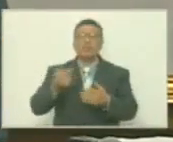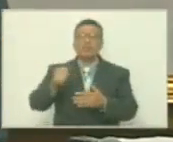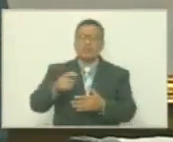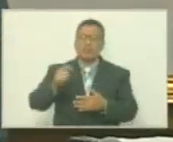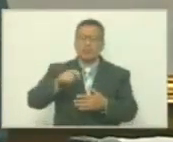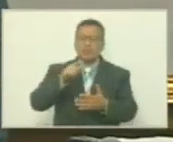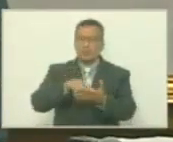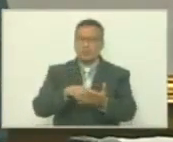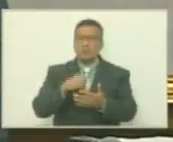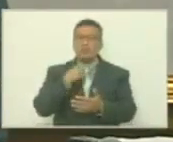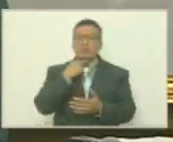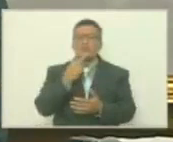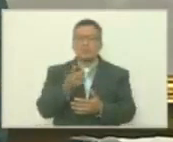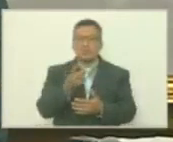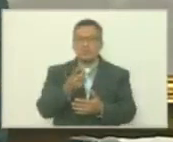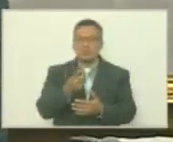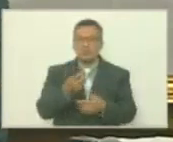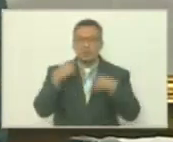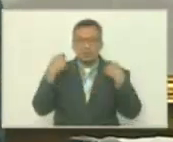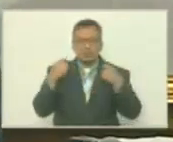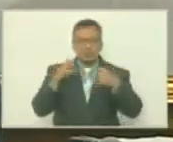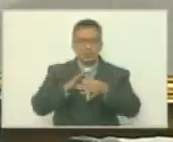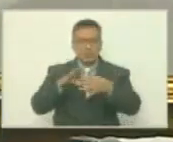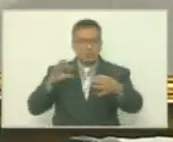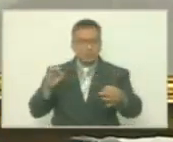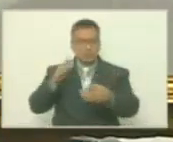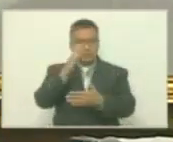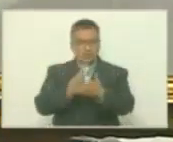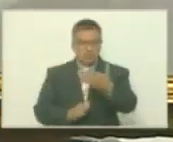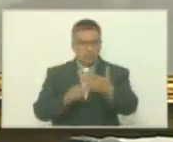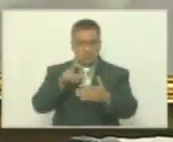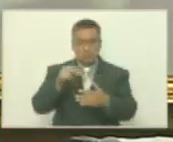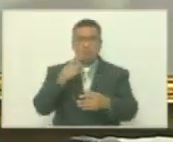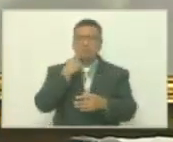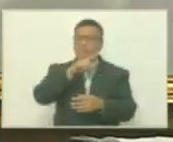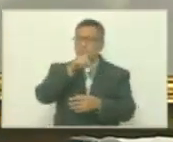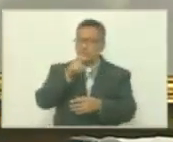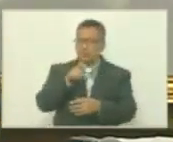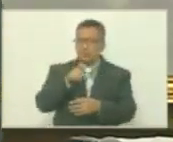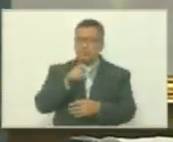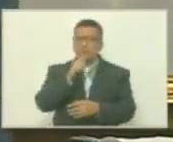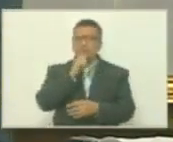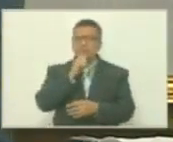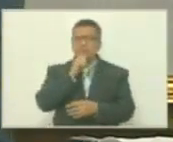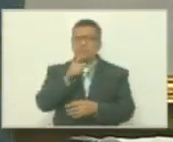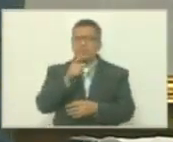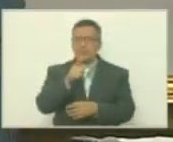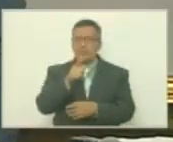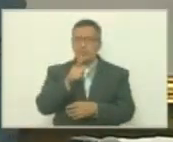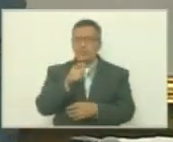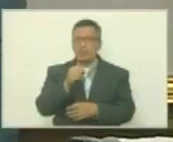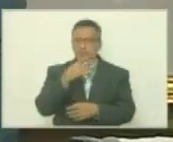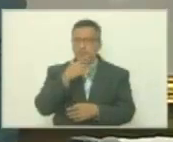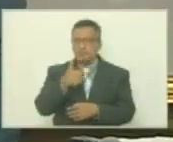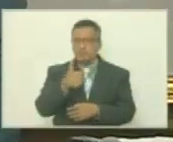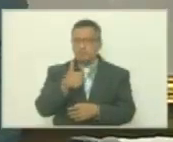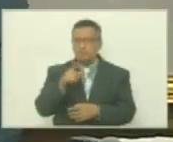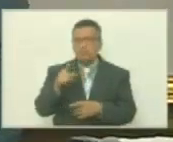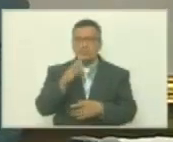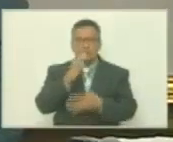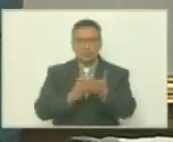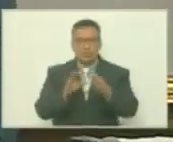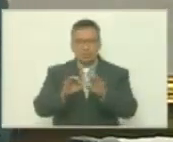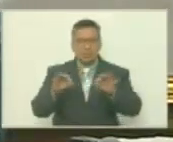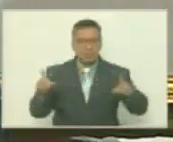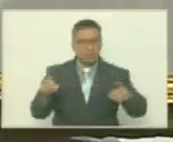que aparezcan voces que promuevan la desunión la división preguntémonos a quien le conviene y le favorece la división